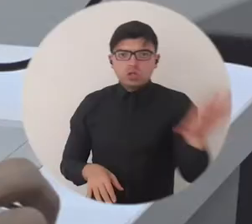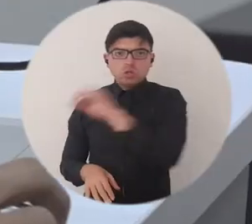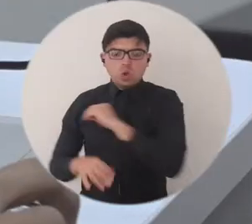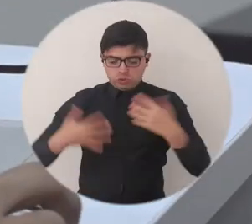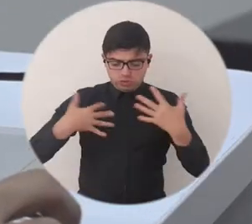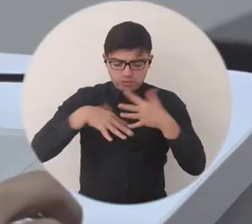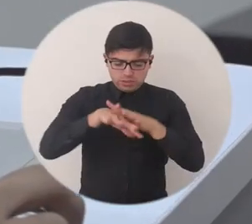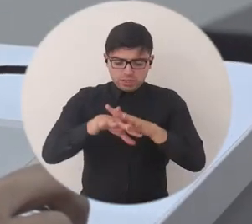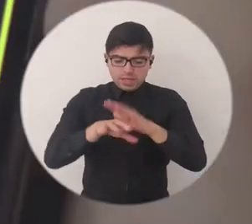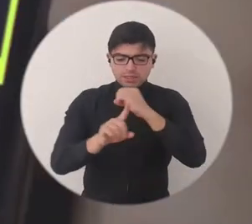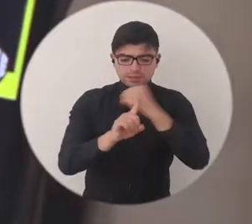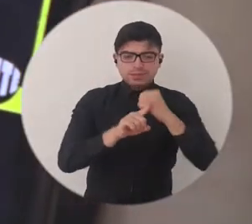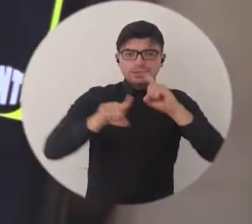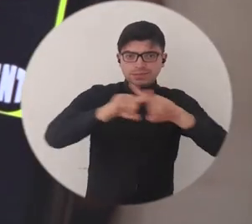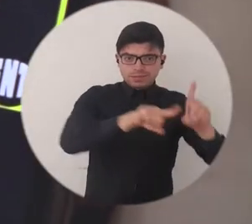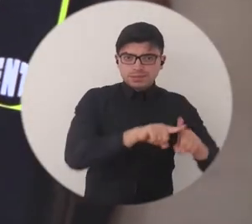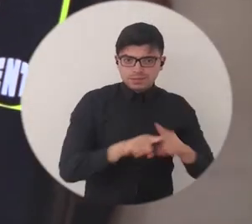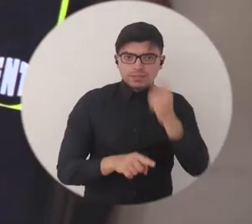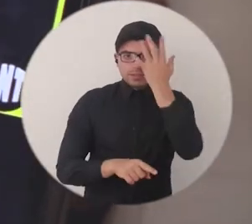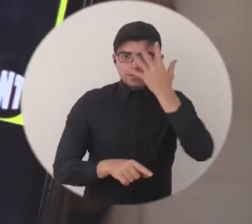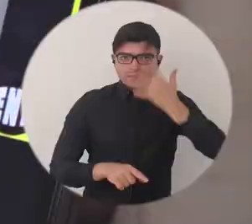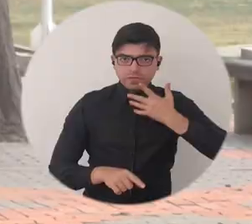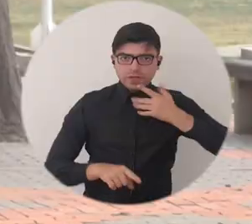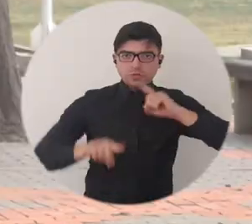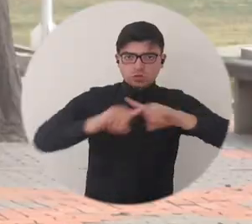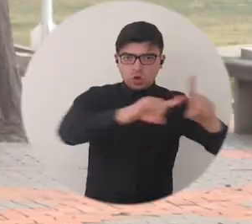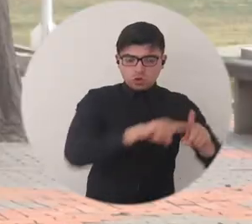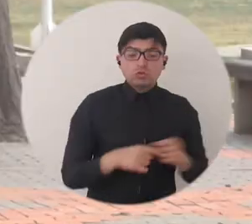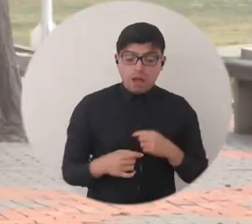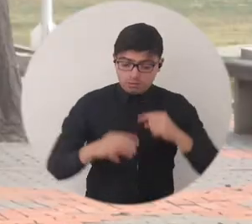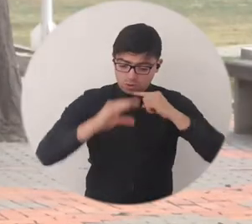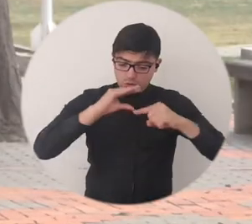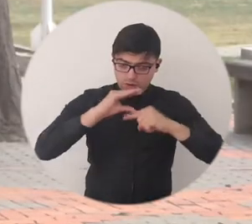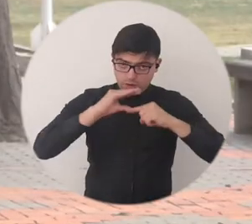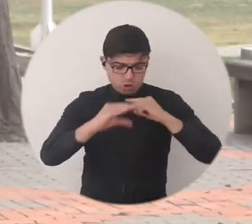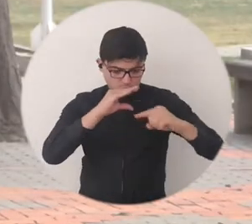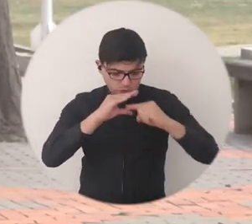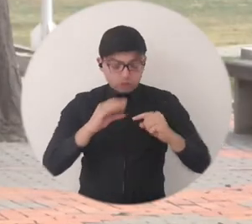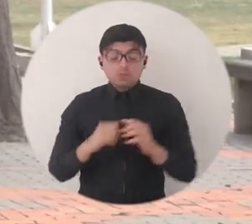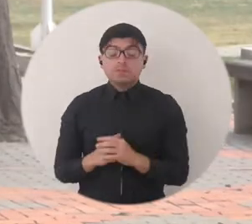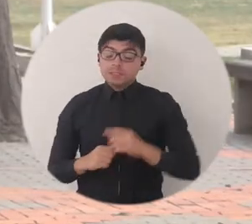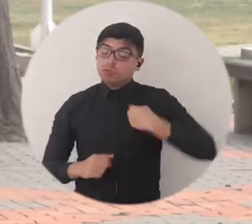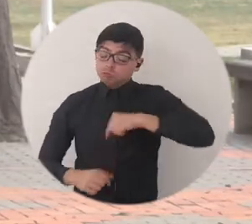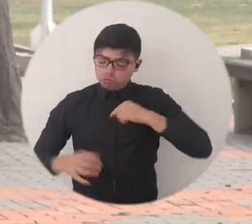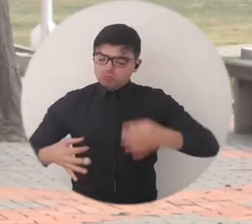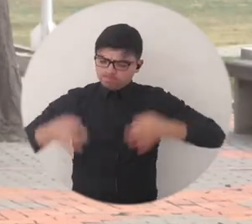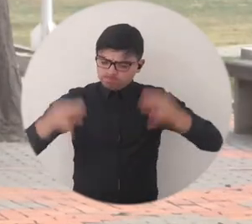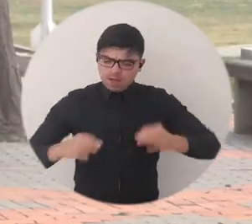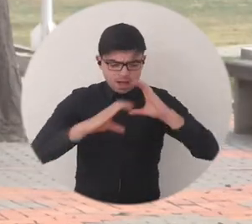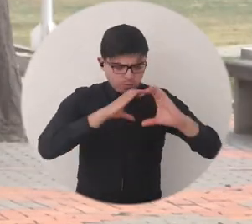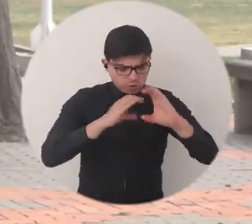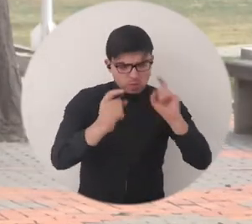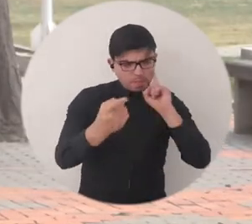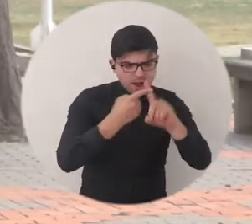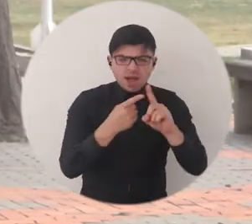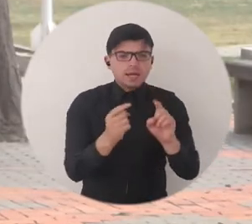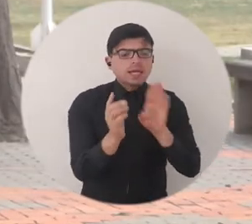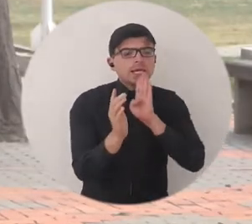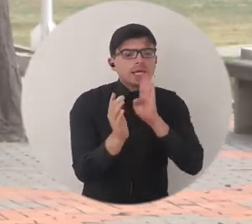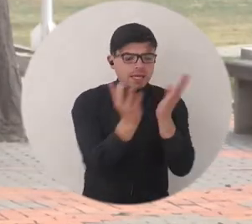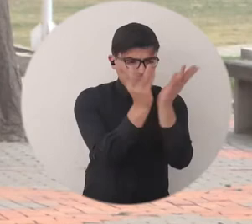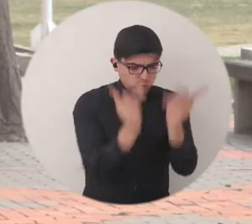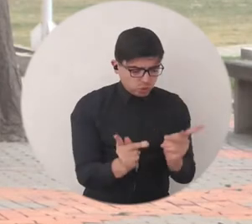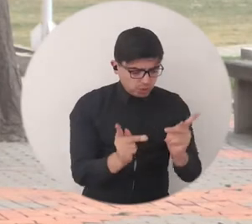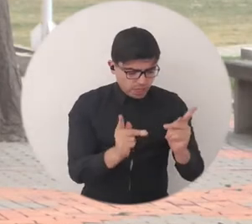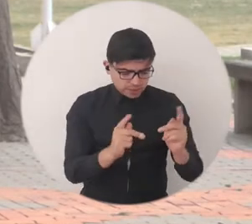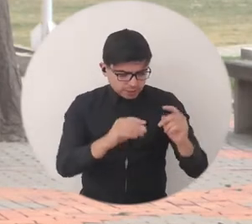pendientes a las redes sociales, a sus correos electrónicos. Nos vamos a asegurar de abrir vías de comunicación directa tanto entre el estudiantado como los